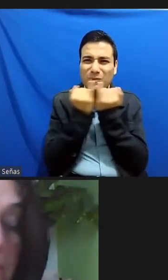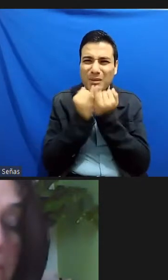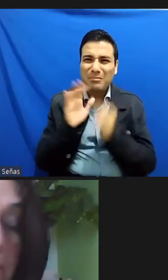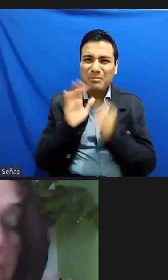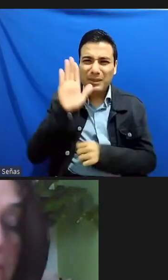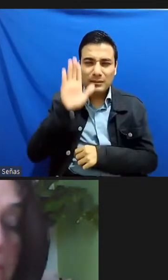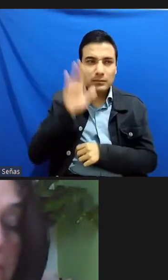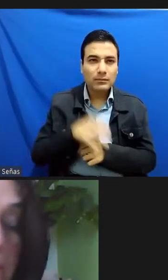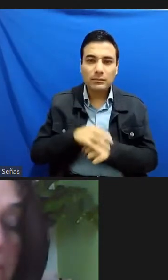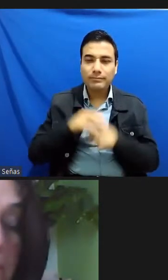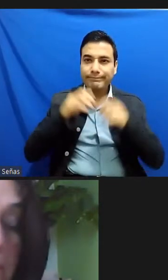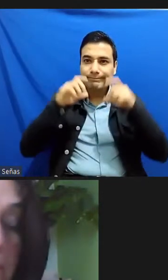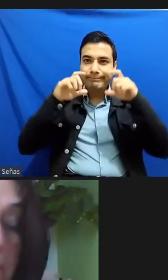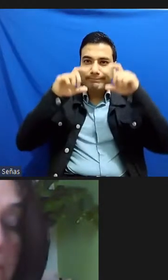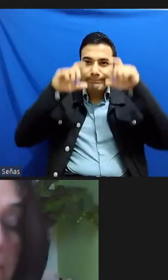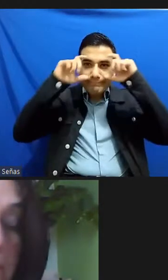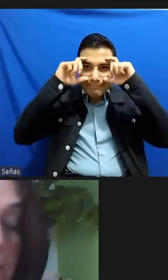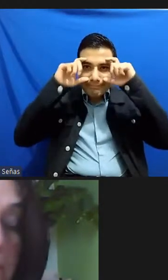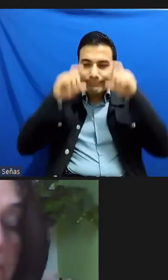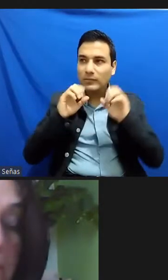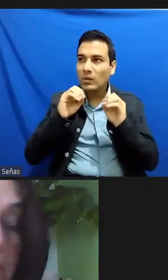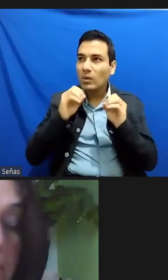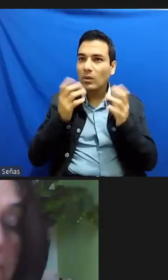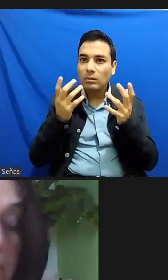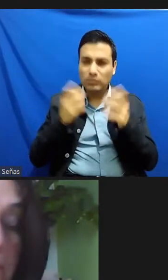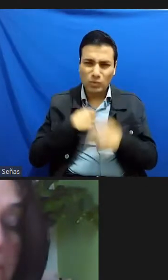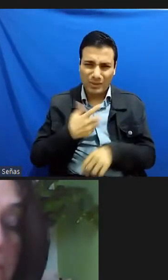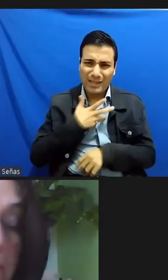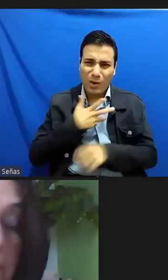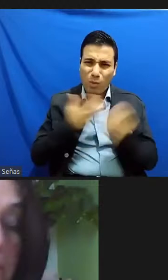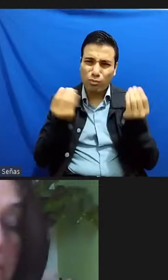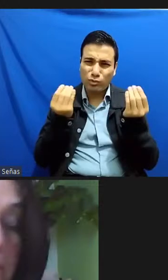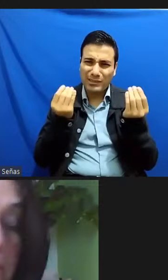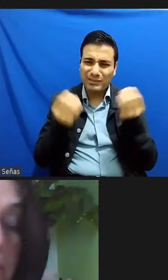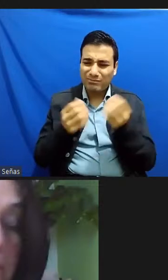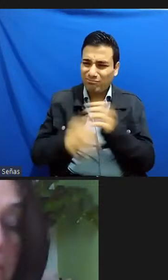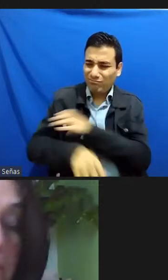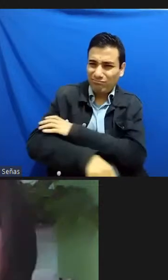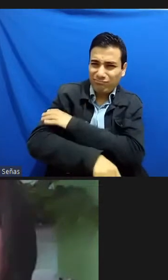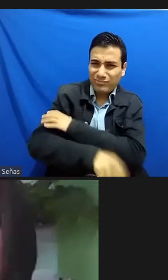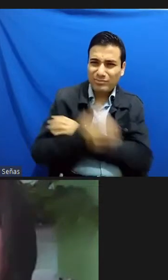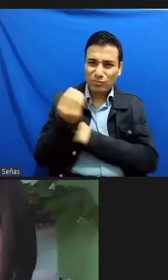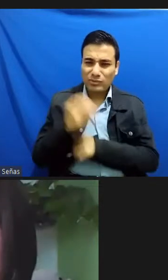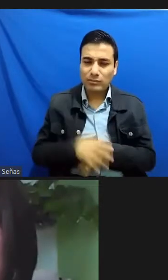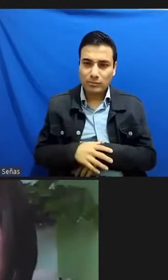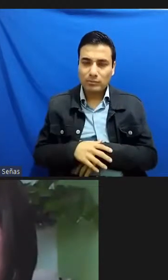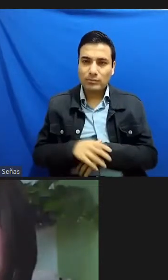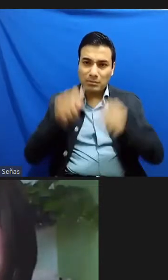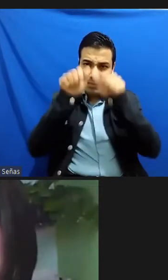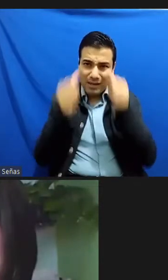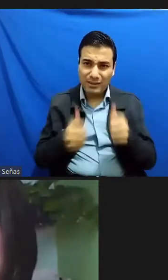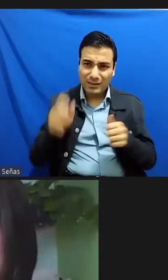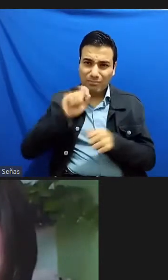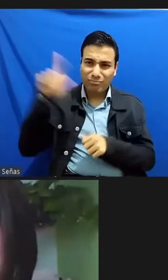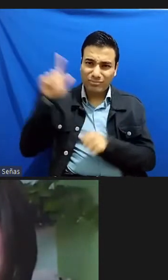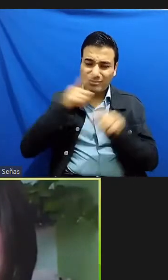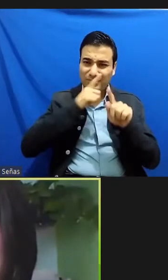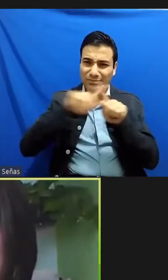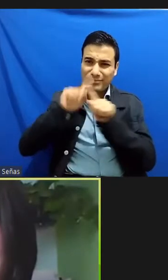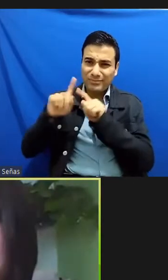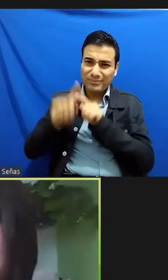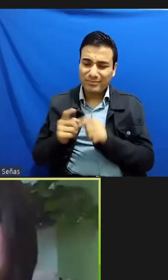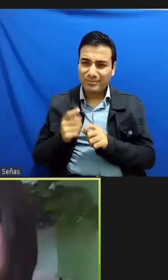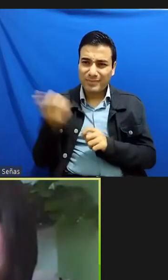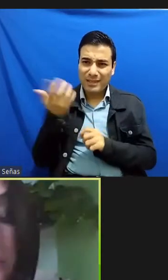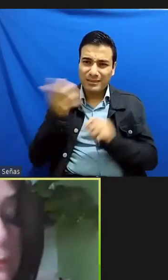se pone porque tengo muchas prótesis tengo una serie de artistas me hizo una diversa cantidad